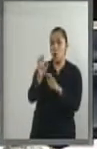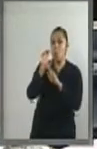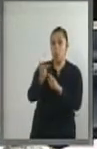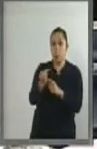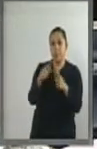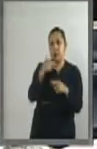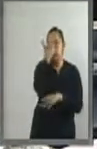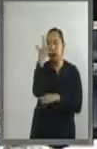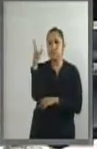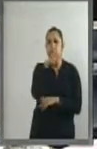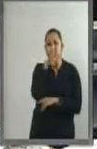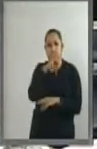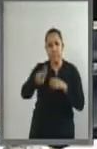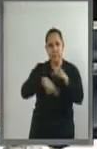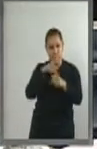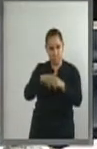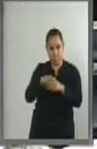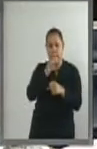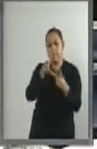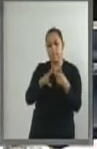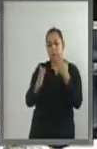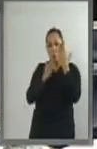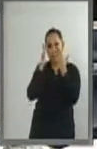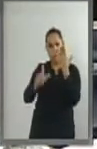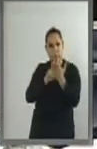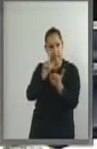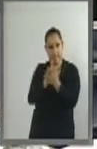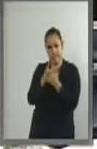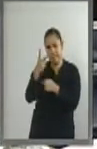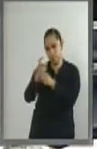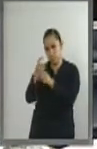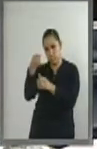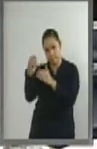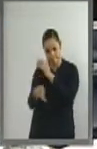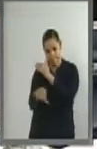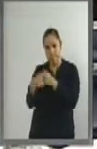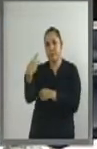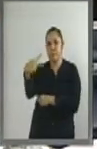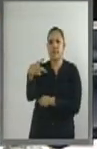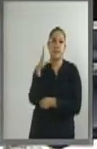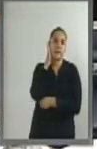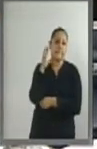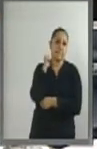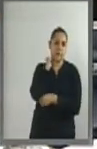Medio Ambiente, Recursos Naturales y de Estudios Legislativos, segunda de la Cámara de los Senadores.